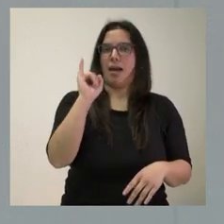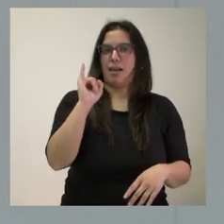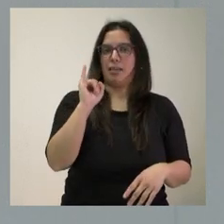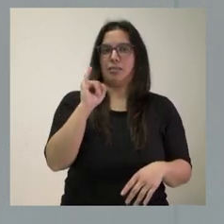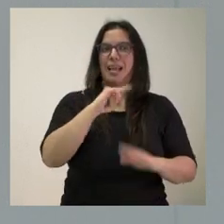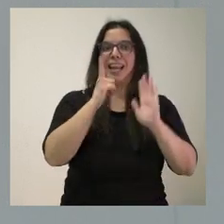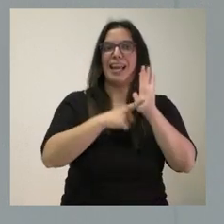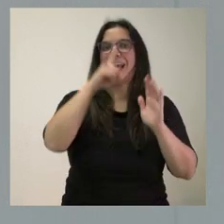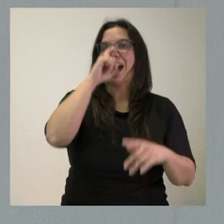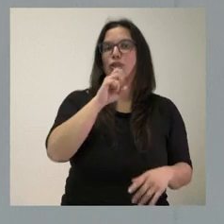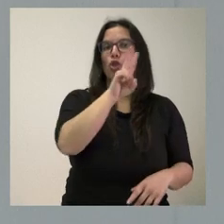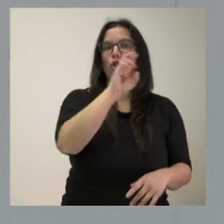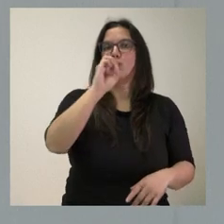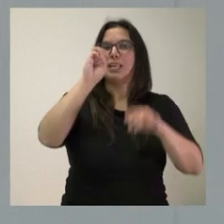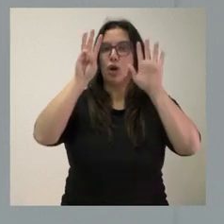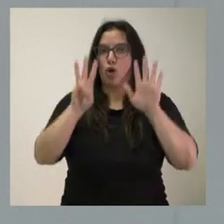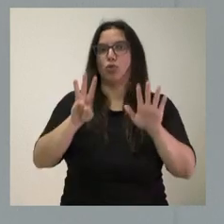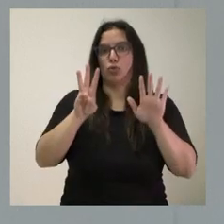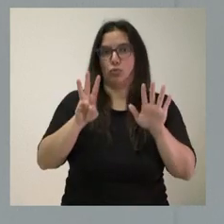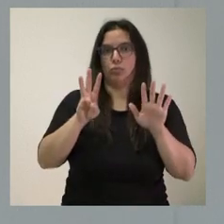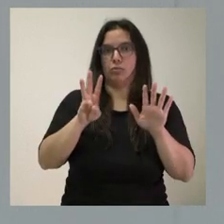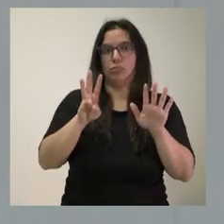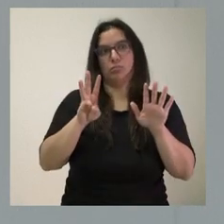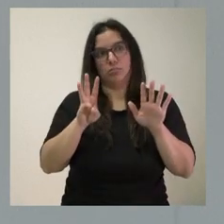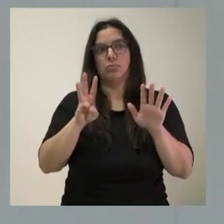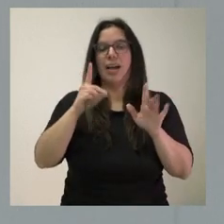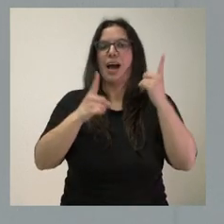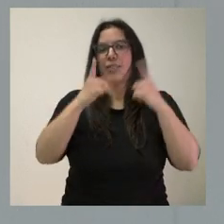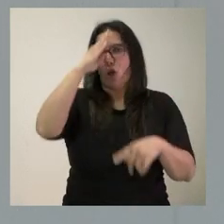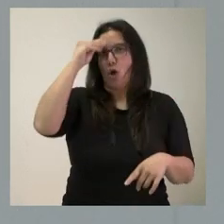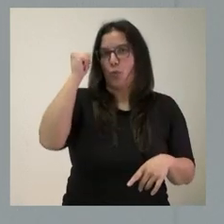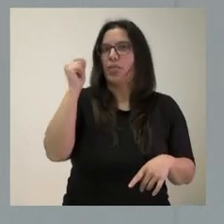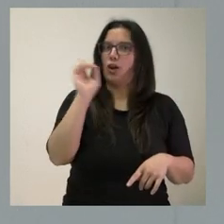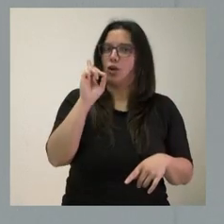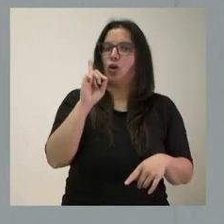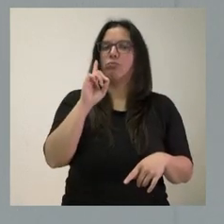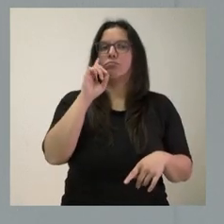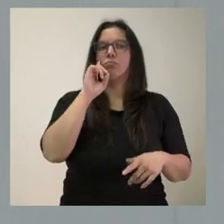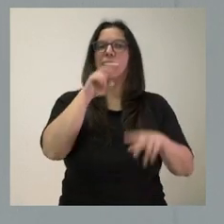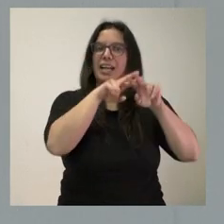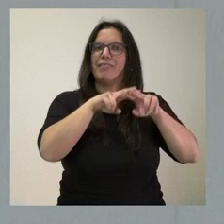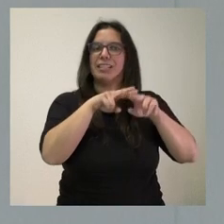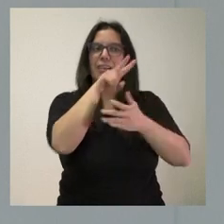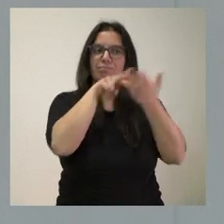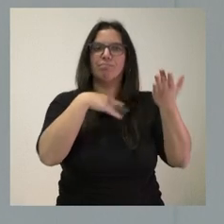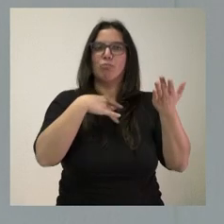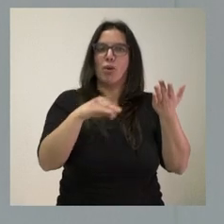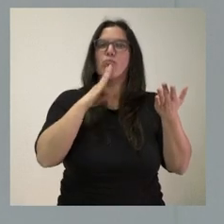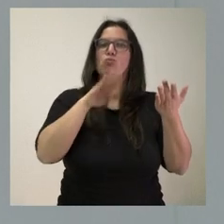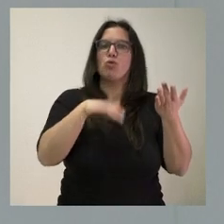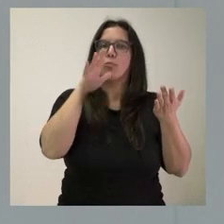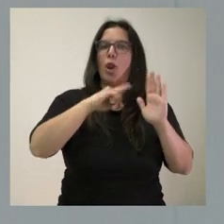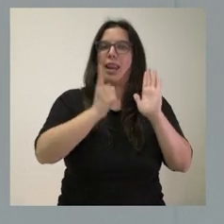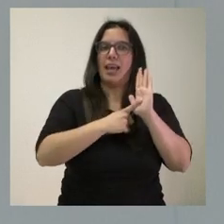una ley del año 2008, que a veces uno se olvida y que es bueno que se consulte, porque es una legislación que sirve